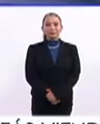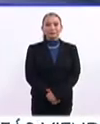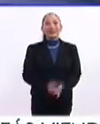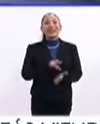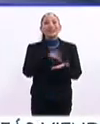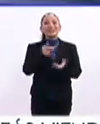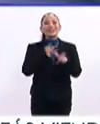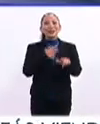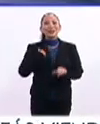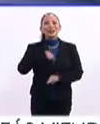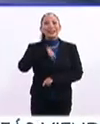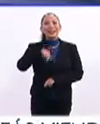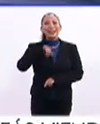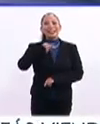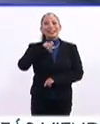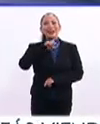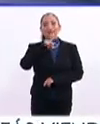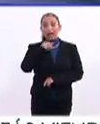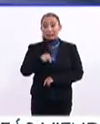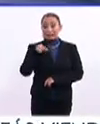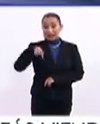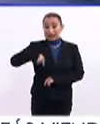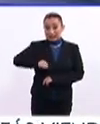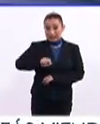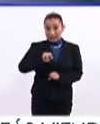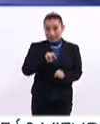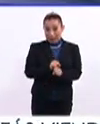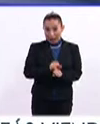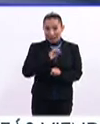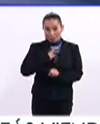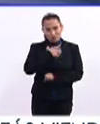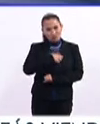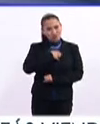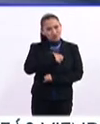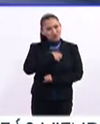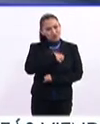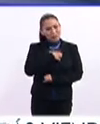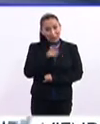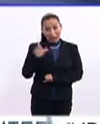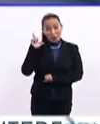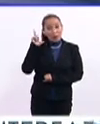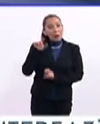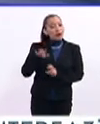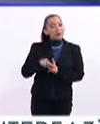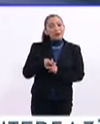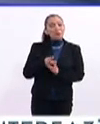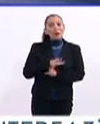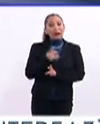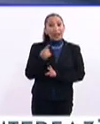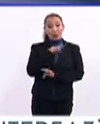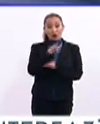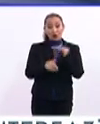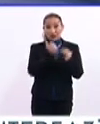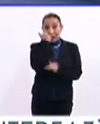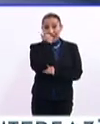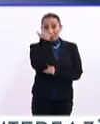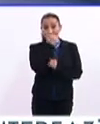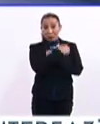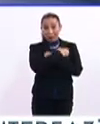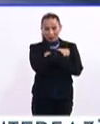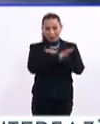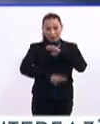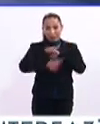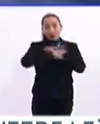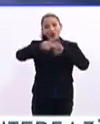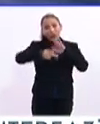Gracias por seguir con nosotros en Interfaz y bueno, esta semana estuvimos muy contentos desde el lunes porque todos los estudiantes de educación